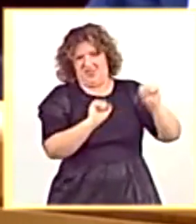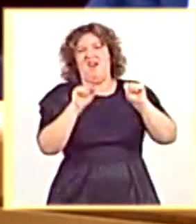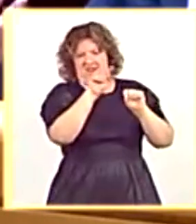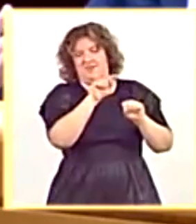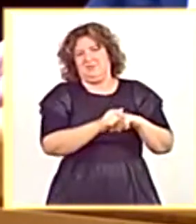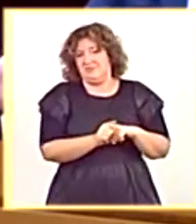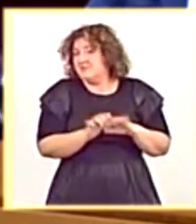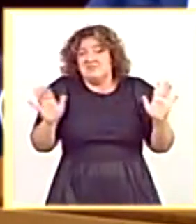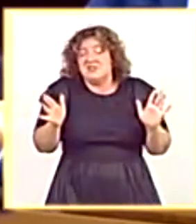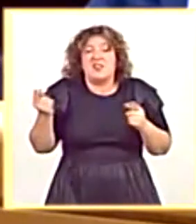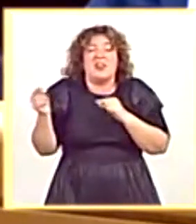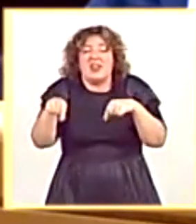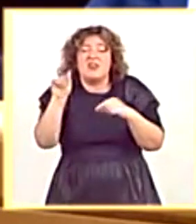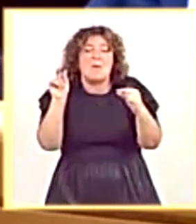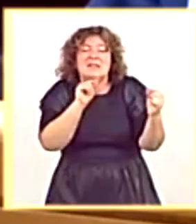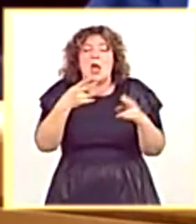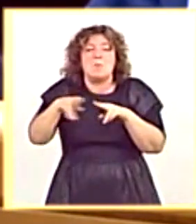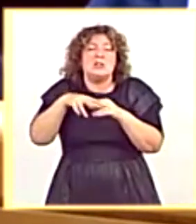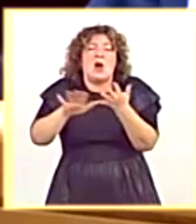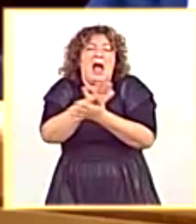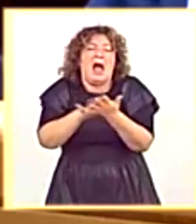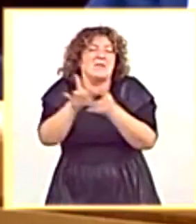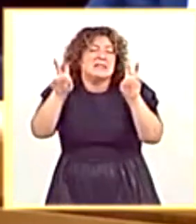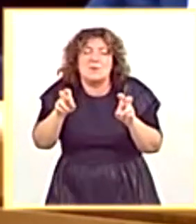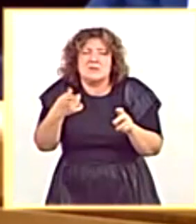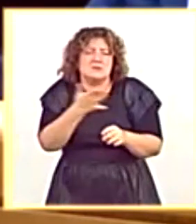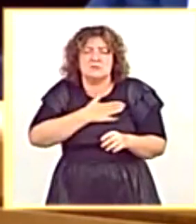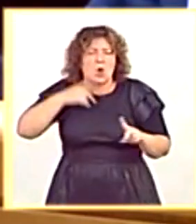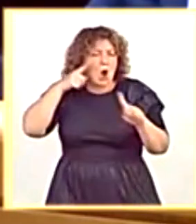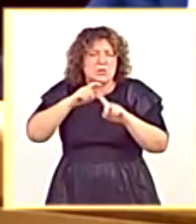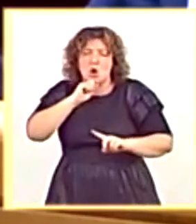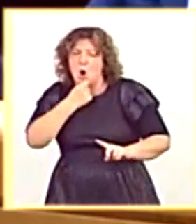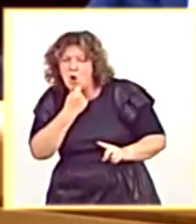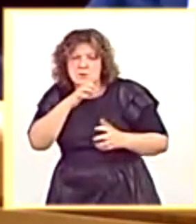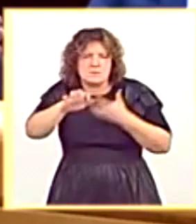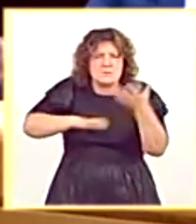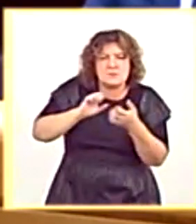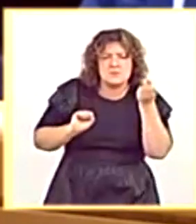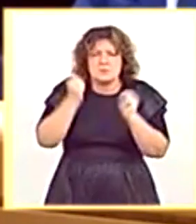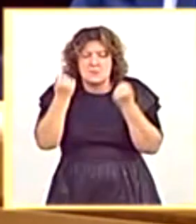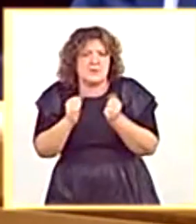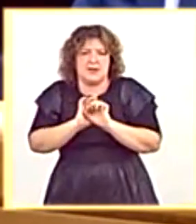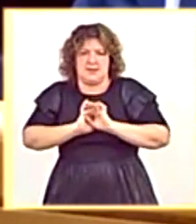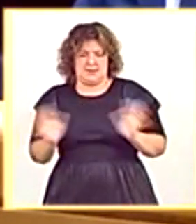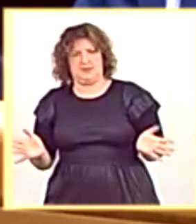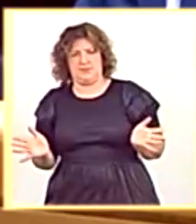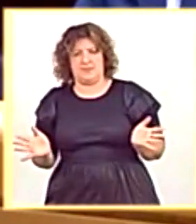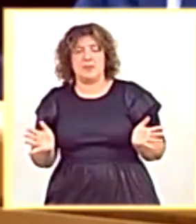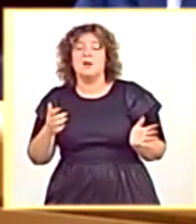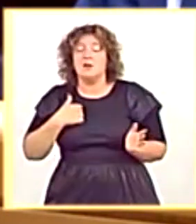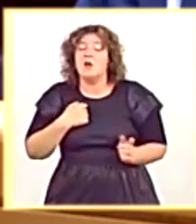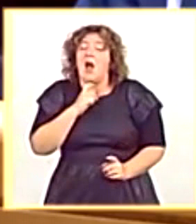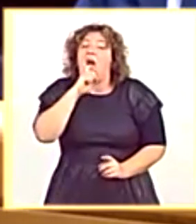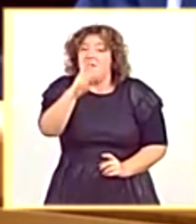ustedes lo que hacen, su única contribución al debate político, es sembrar odio, confrontación y crispación. Pero, todo caso, ya le